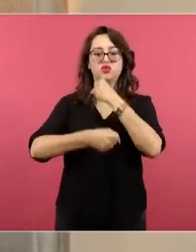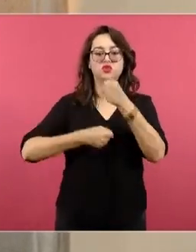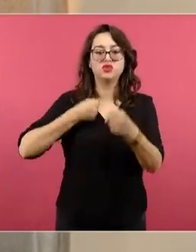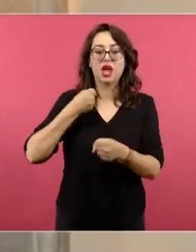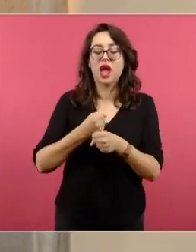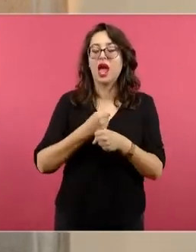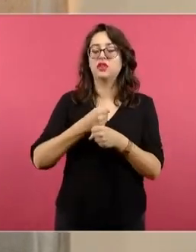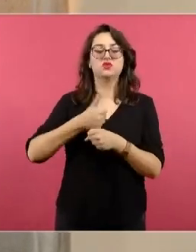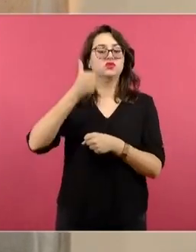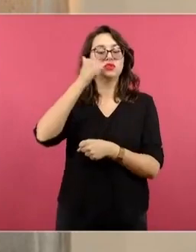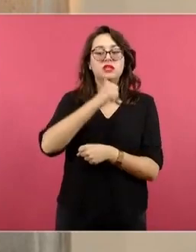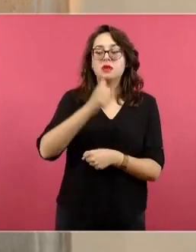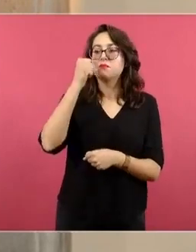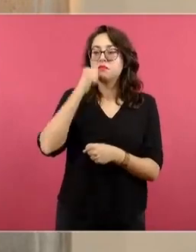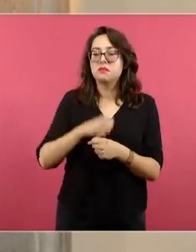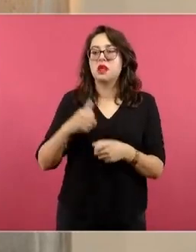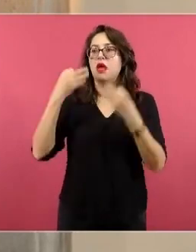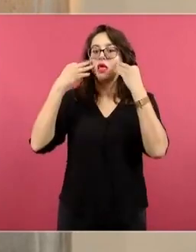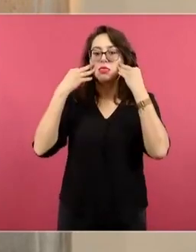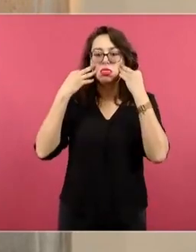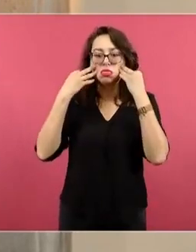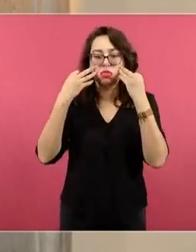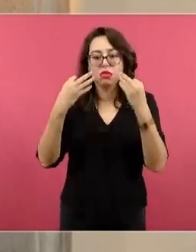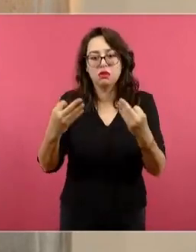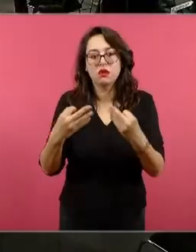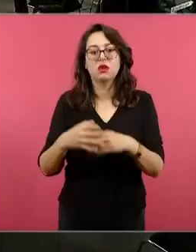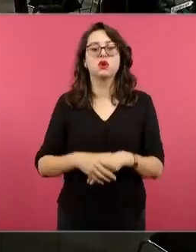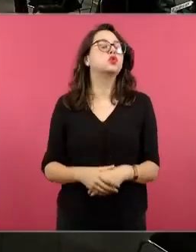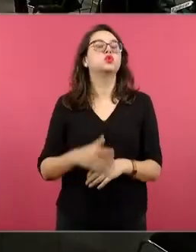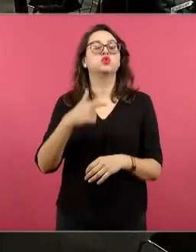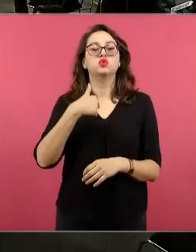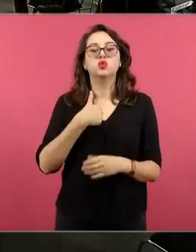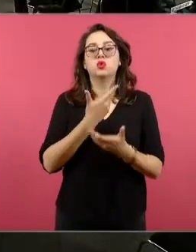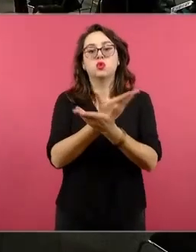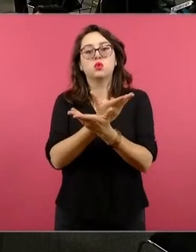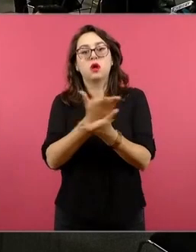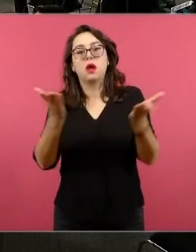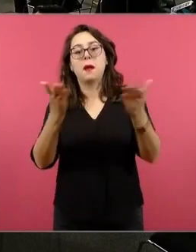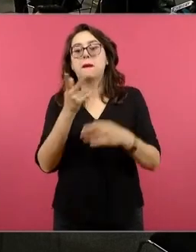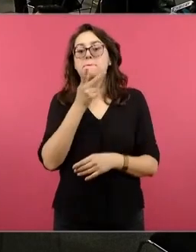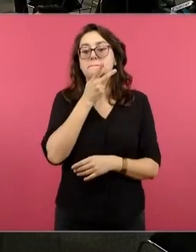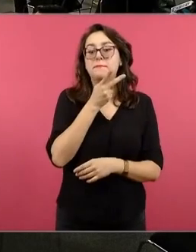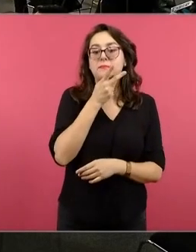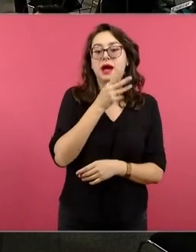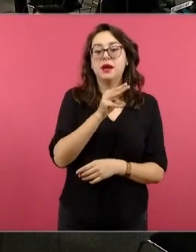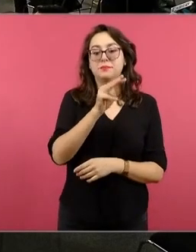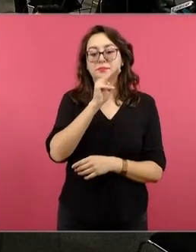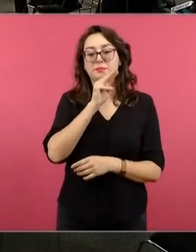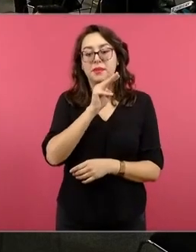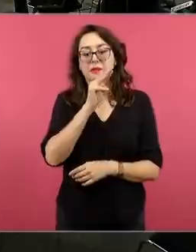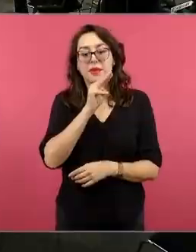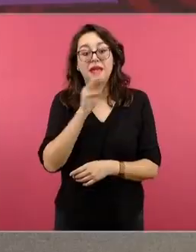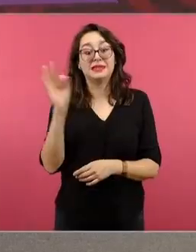nación, que son los estudiantes. Entonces, me dirijo a ustedes, padres de familia, que muchos de ellos han de ser, fueron mis alumnos en su